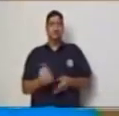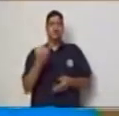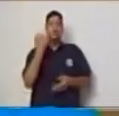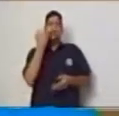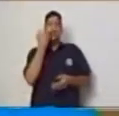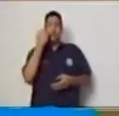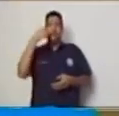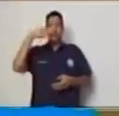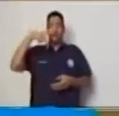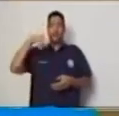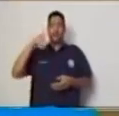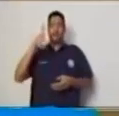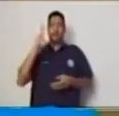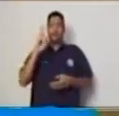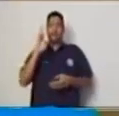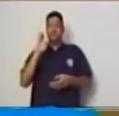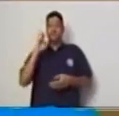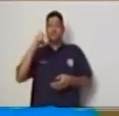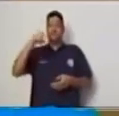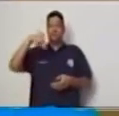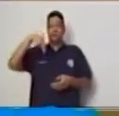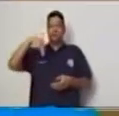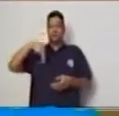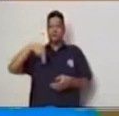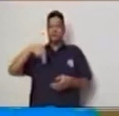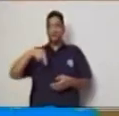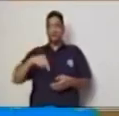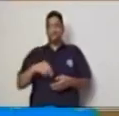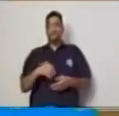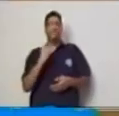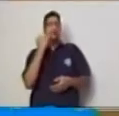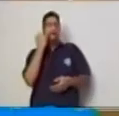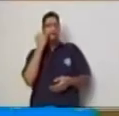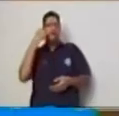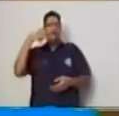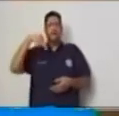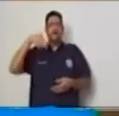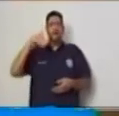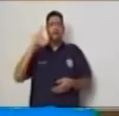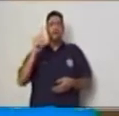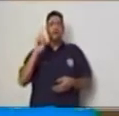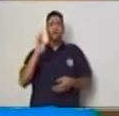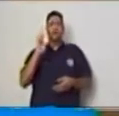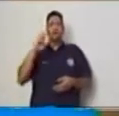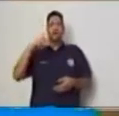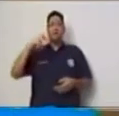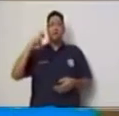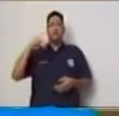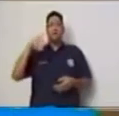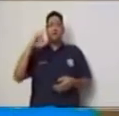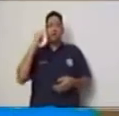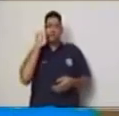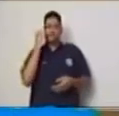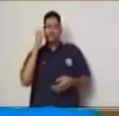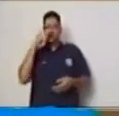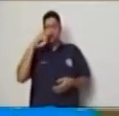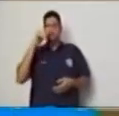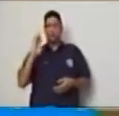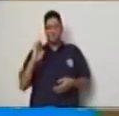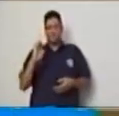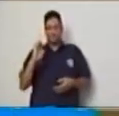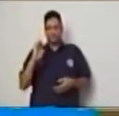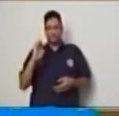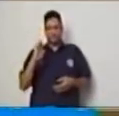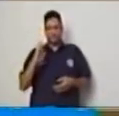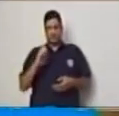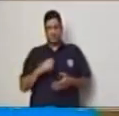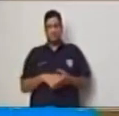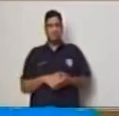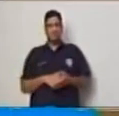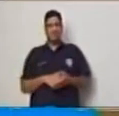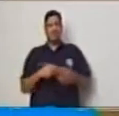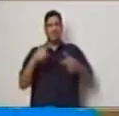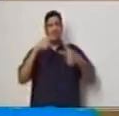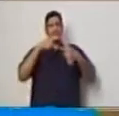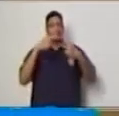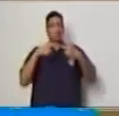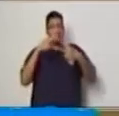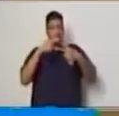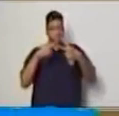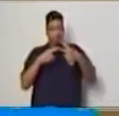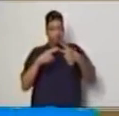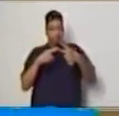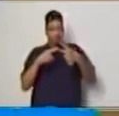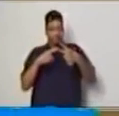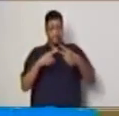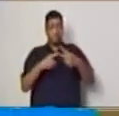independiente. Estas dos palabras son elementales para poder determinar los valores de una